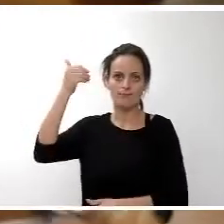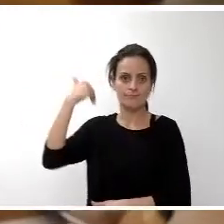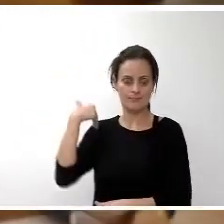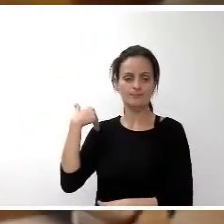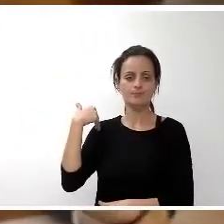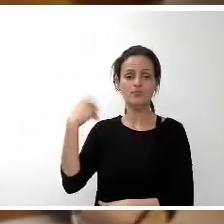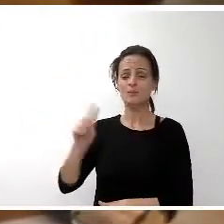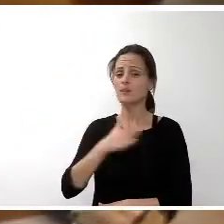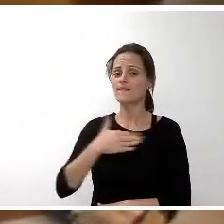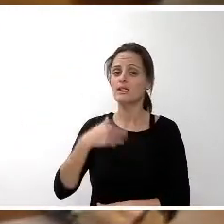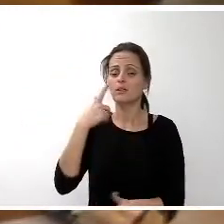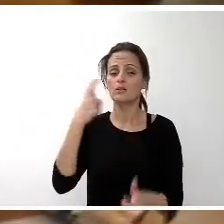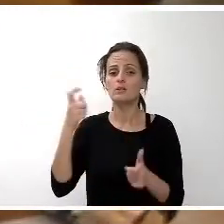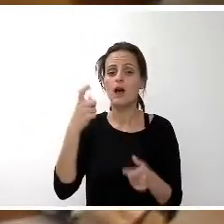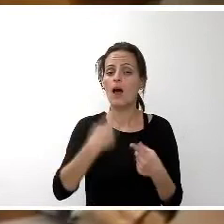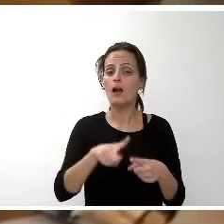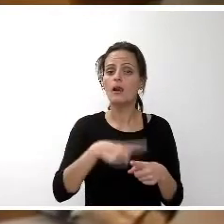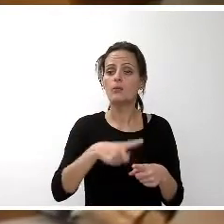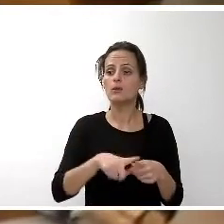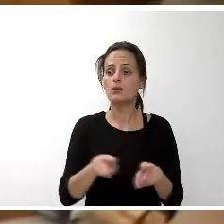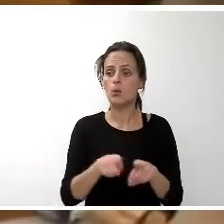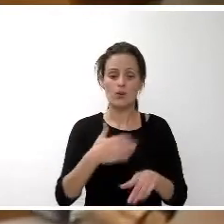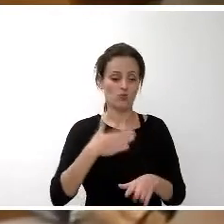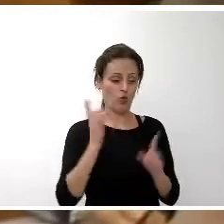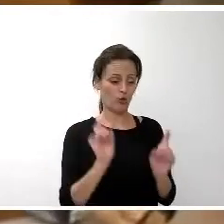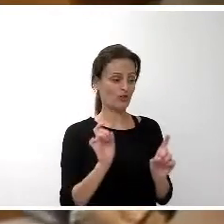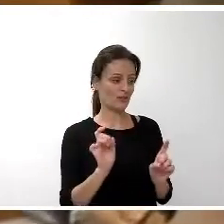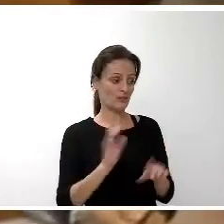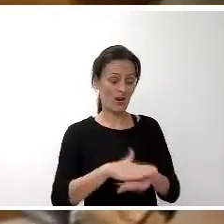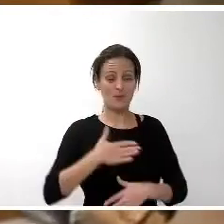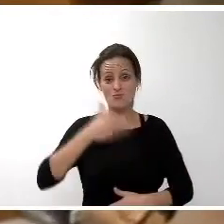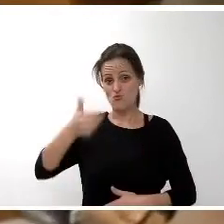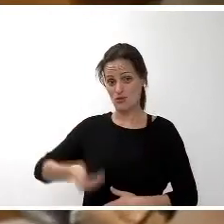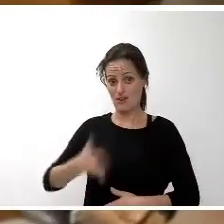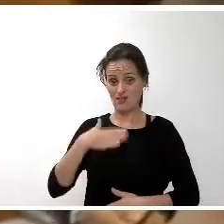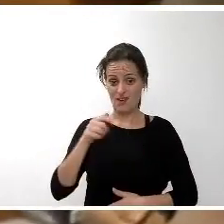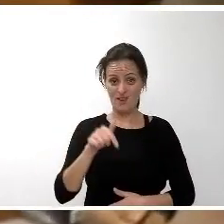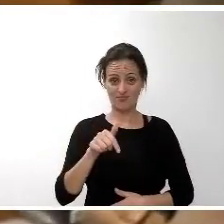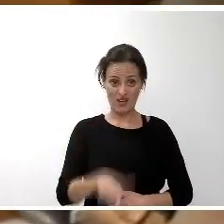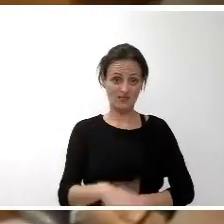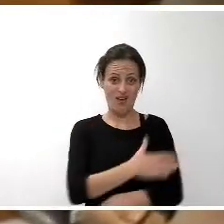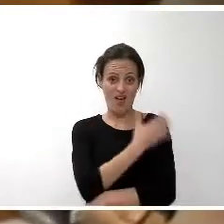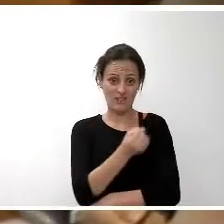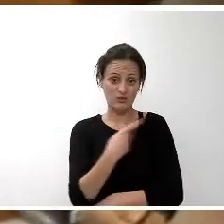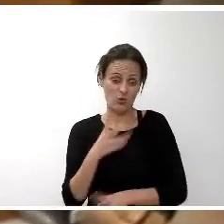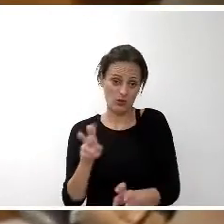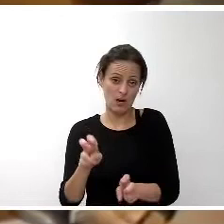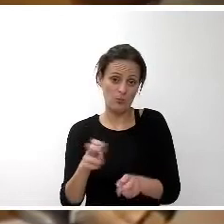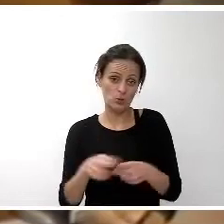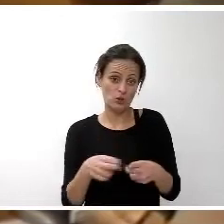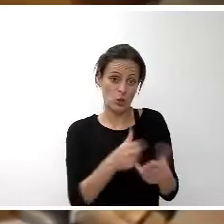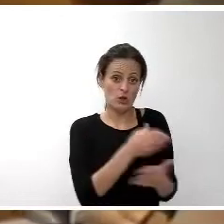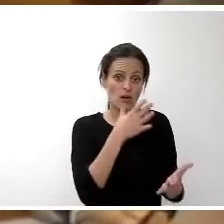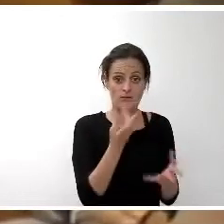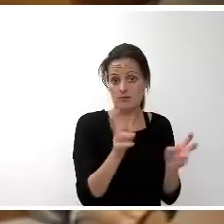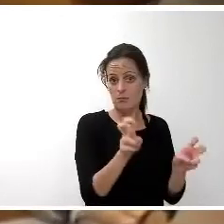elemento que, como docente, para mí es especialmente significativo en este área, en este cabildo en políticas sociales, que es la educación.